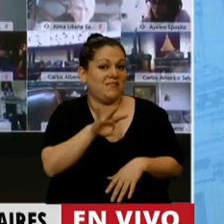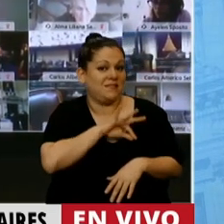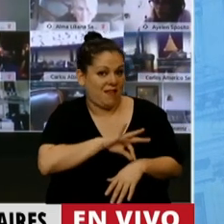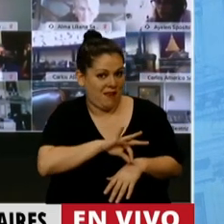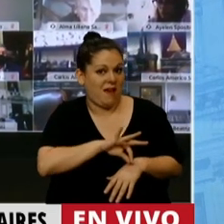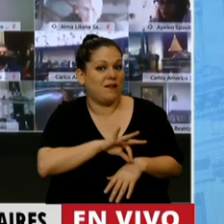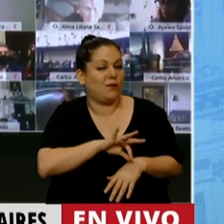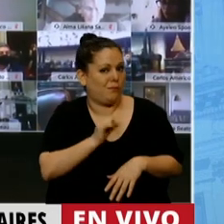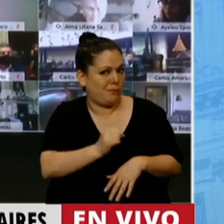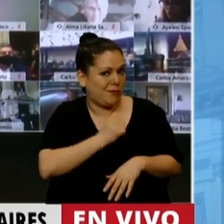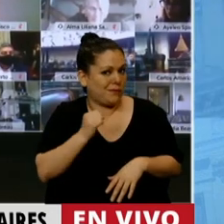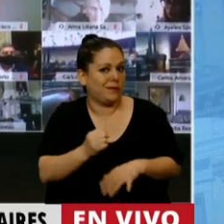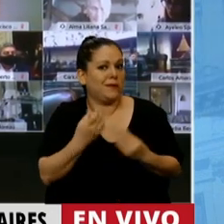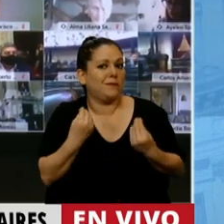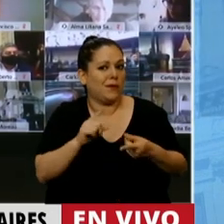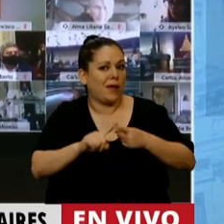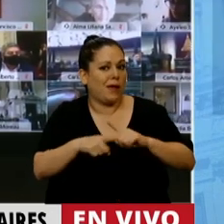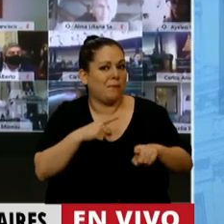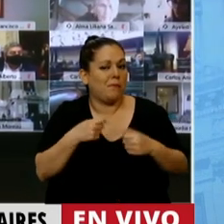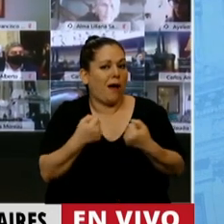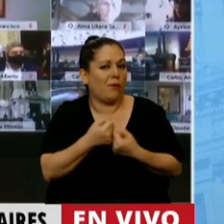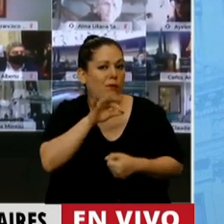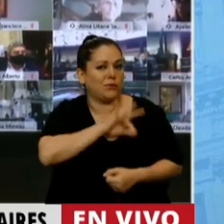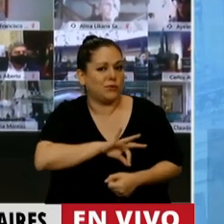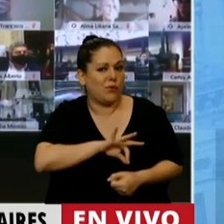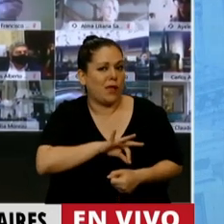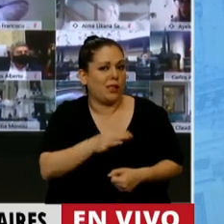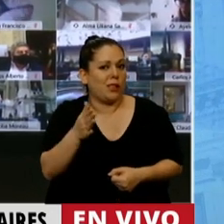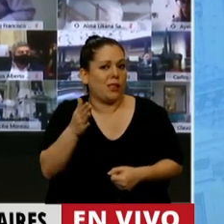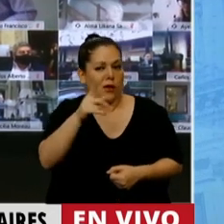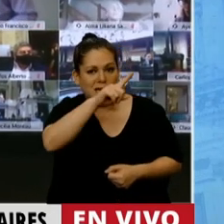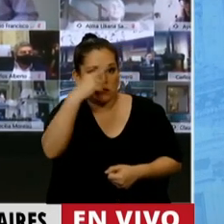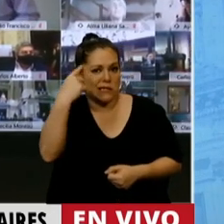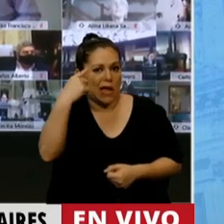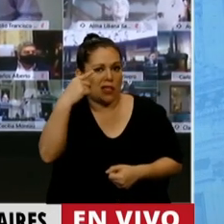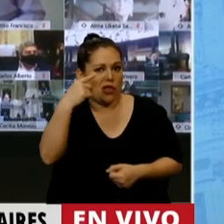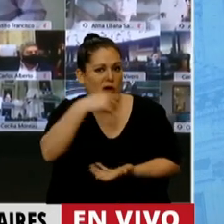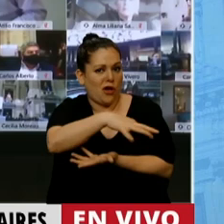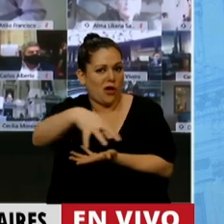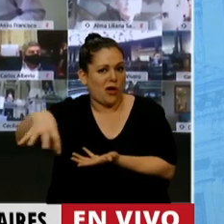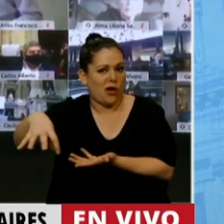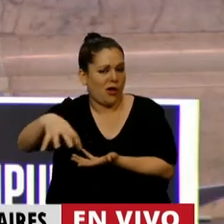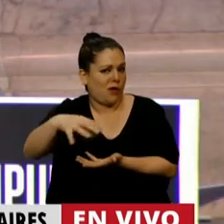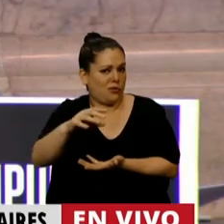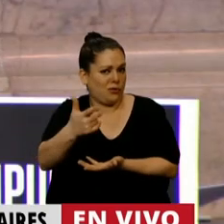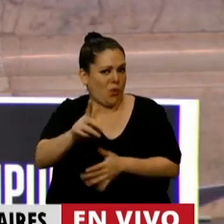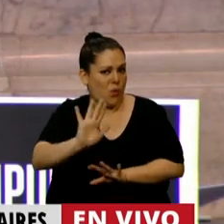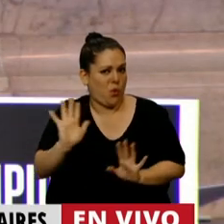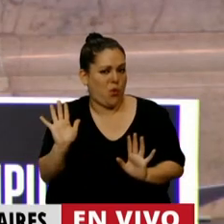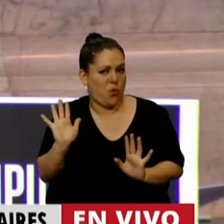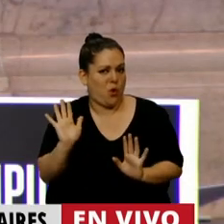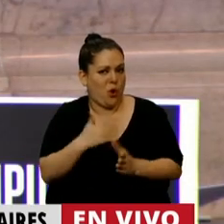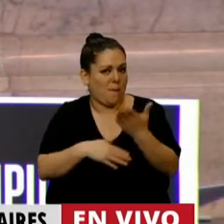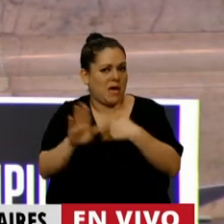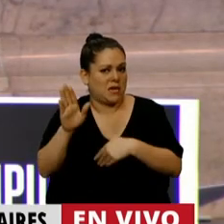tienen un peso importante, porque recordemos que las paritarias de los estatales nacionales están congeladas. En la mayoría de los